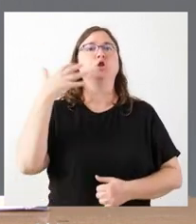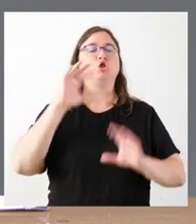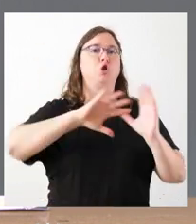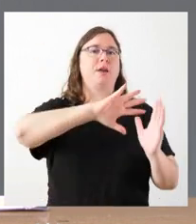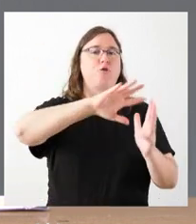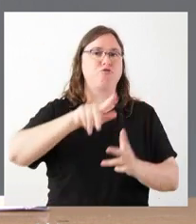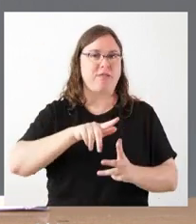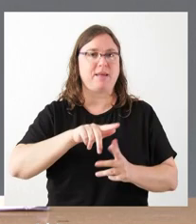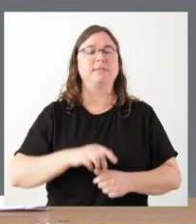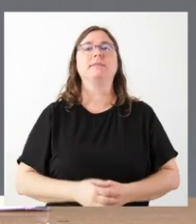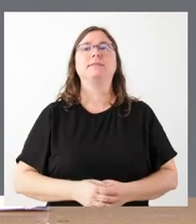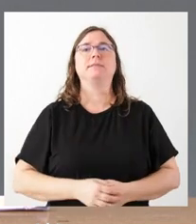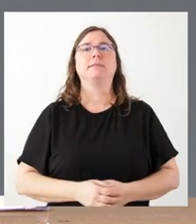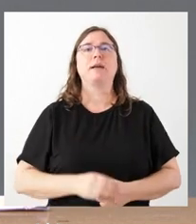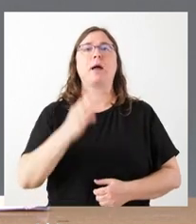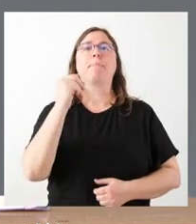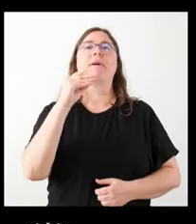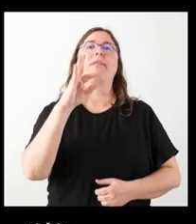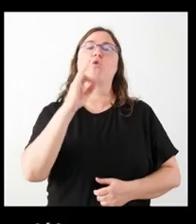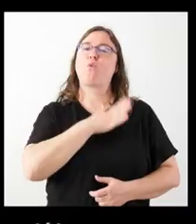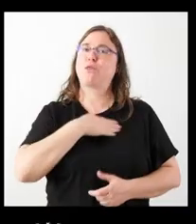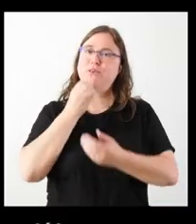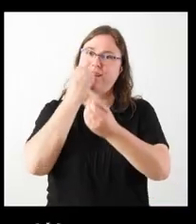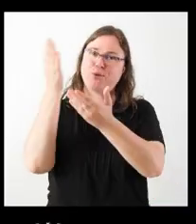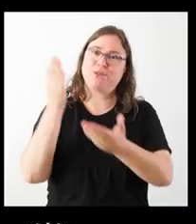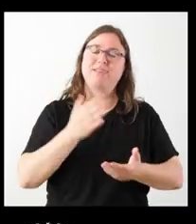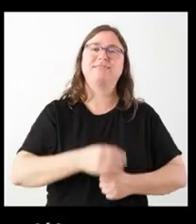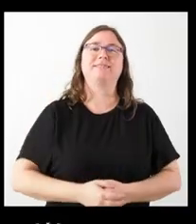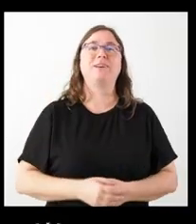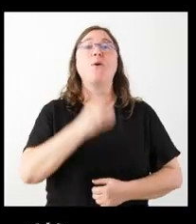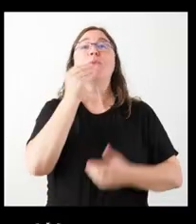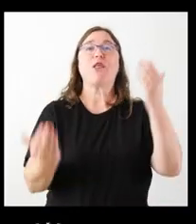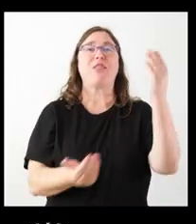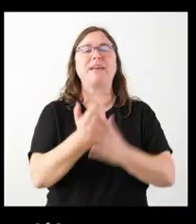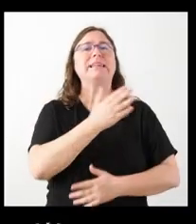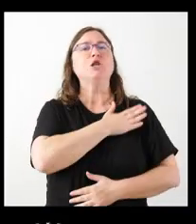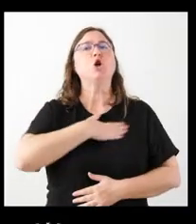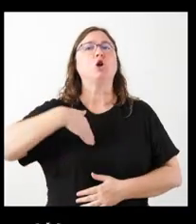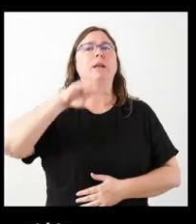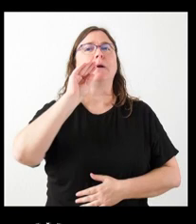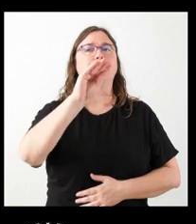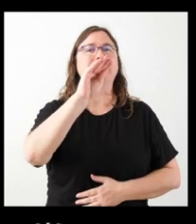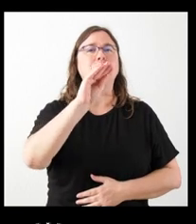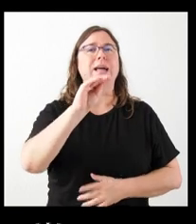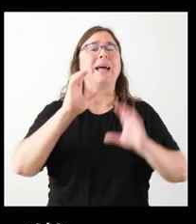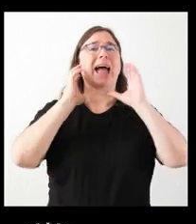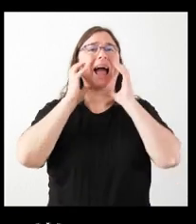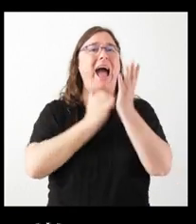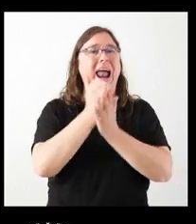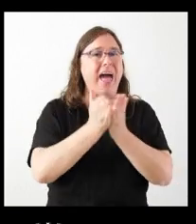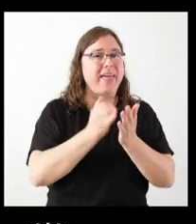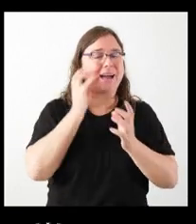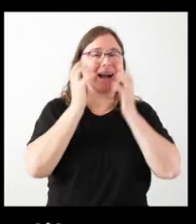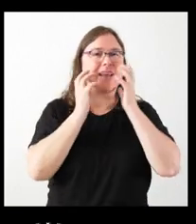Pedro Lafuente, cuando quieras, adelante. Buenos días. SEÑOR buenos días. Yo quería preguntarle por unos ganaderos que temen que al haber